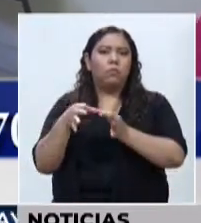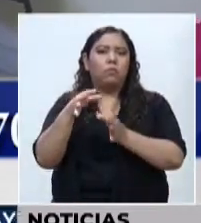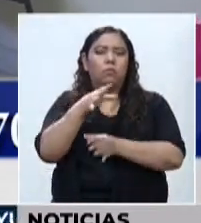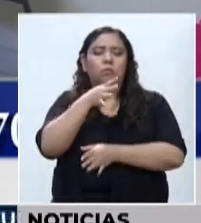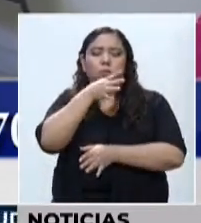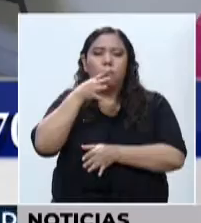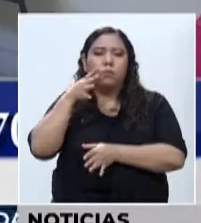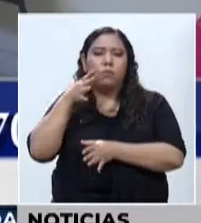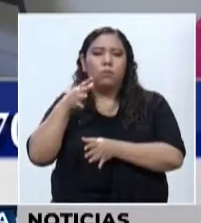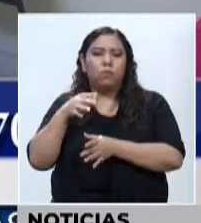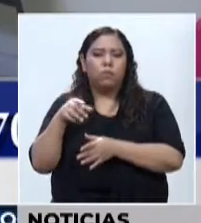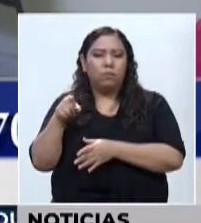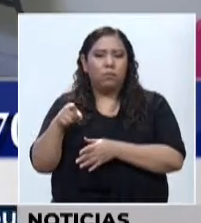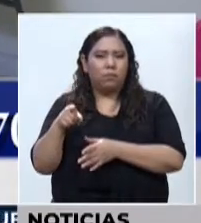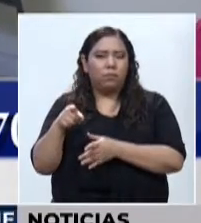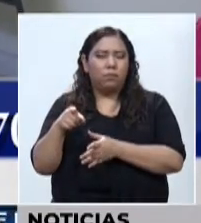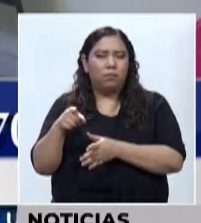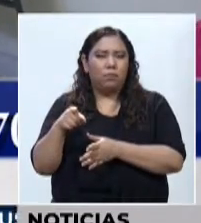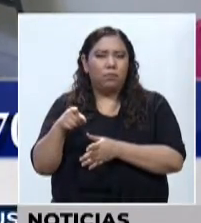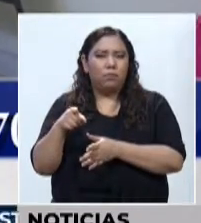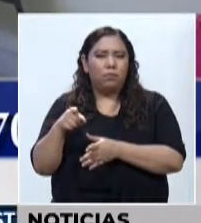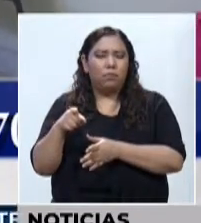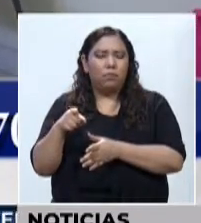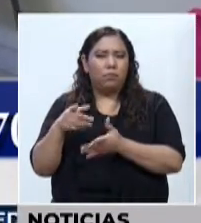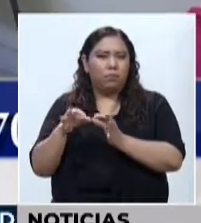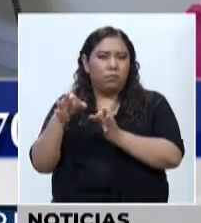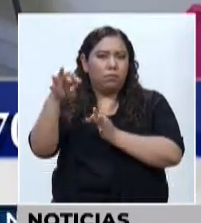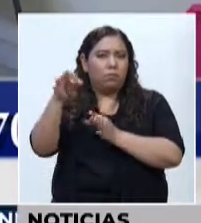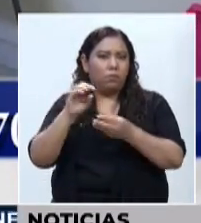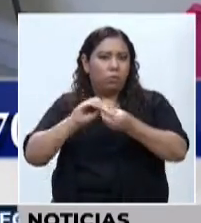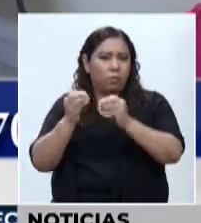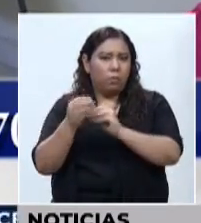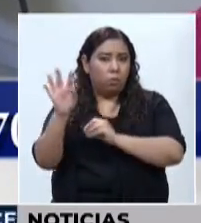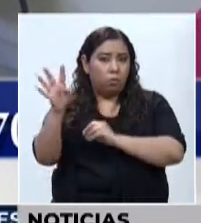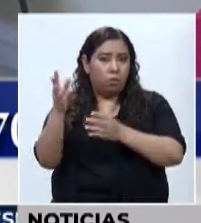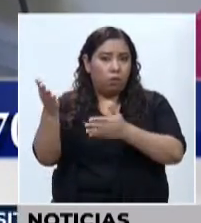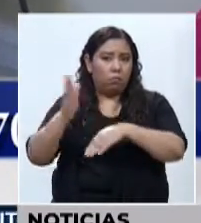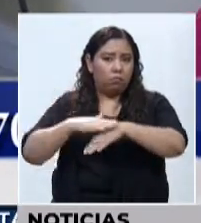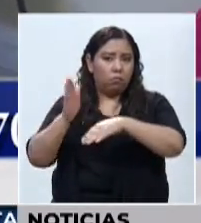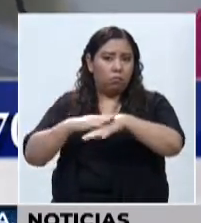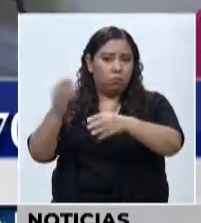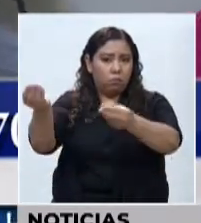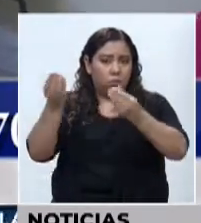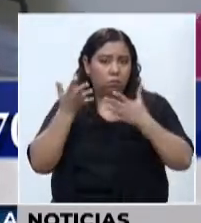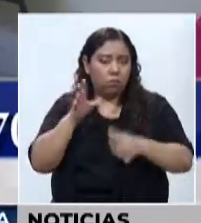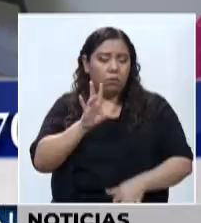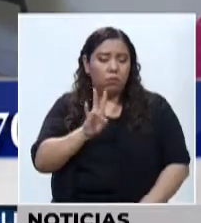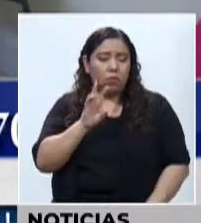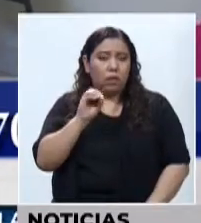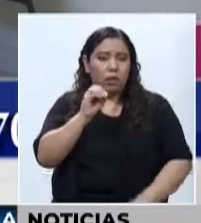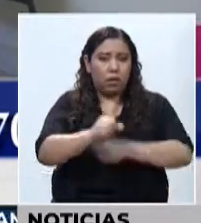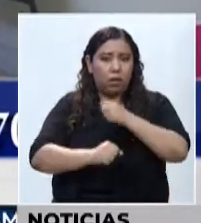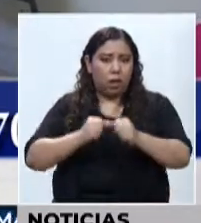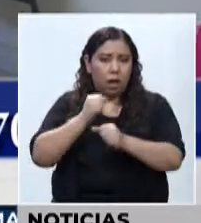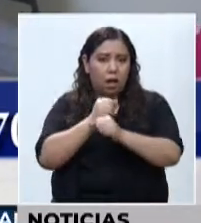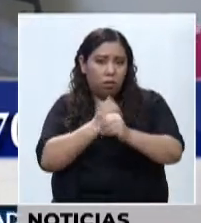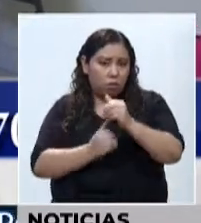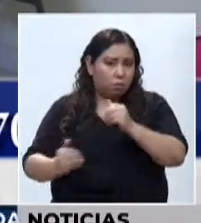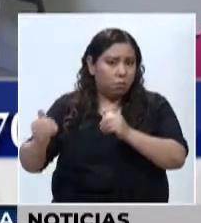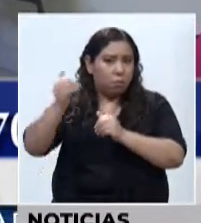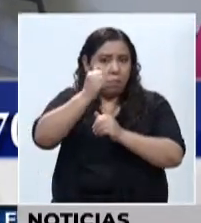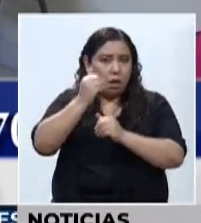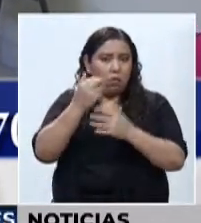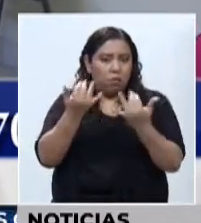solicitaba que comenzáramos a vacunar a los mayores de 70 años. Inmediatamente así lo hicimos, hicimos la